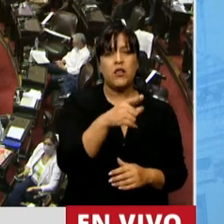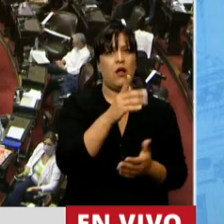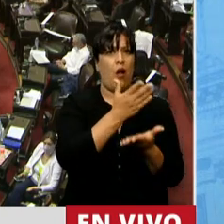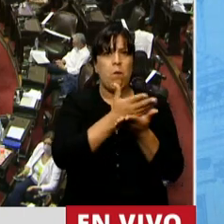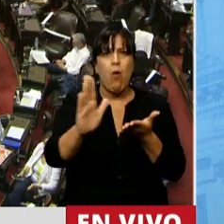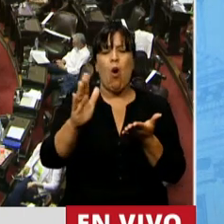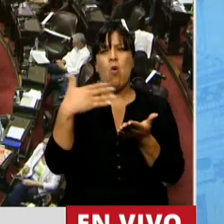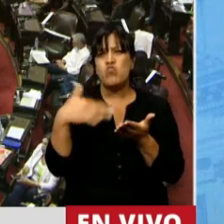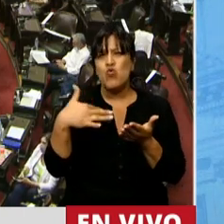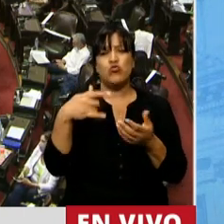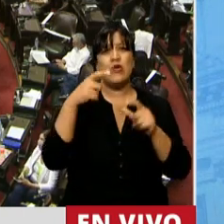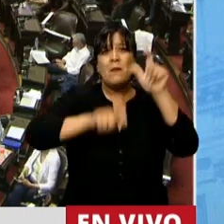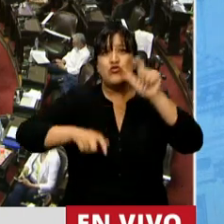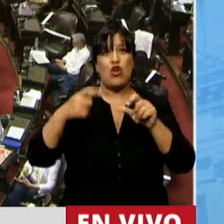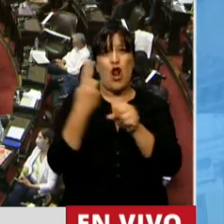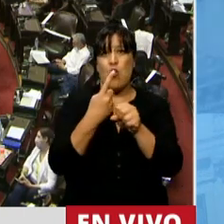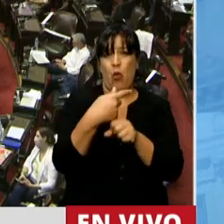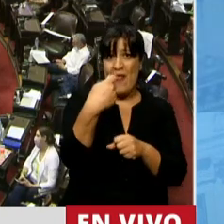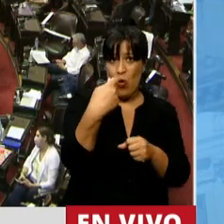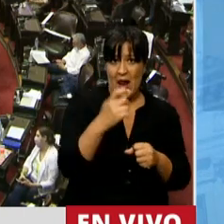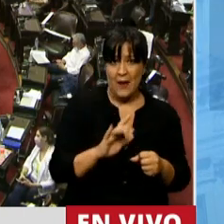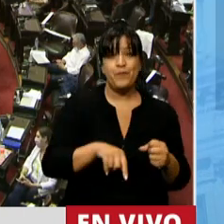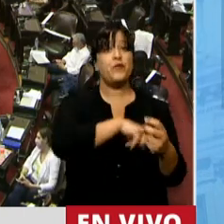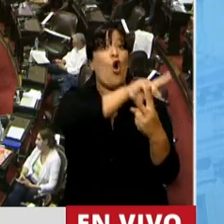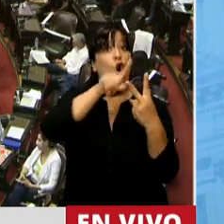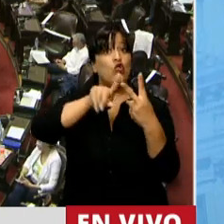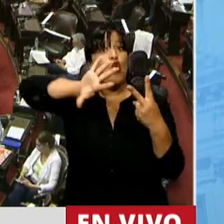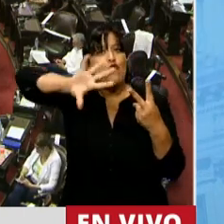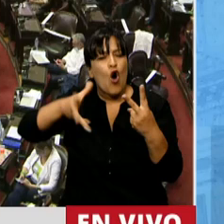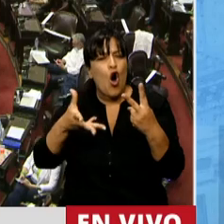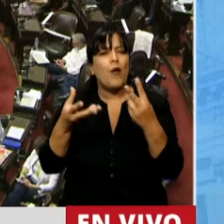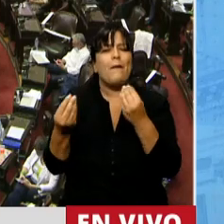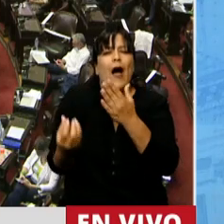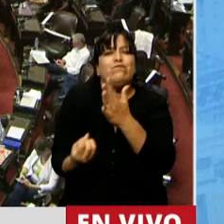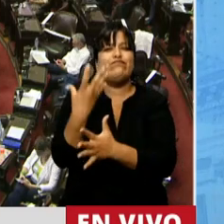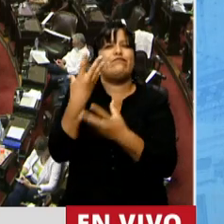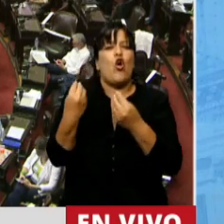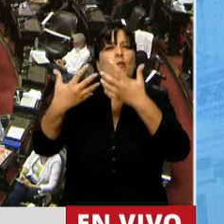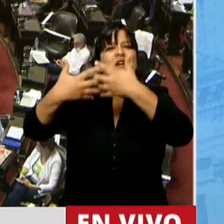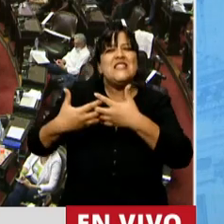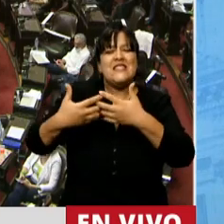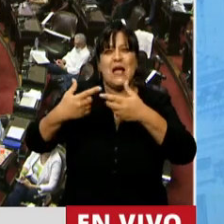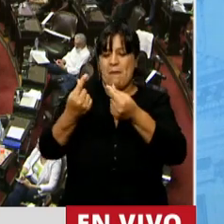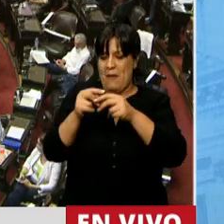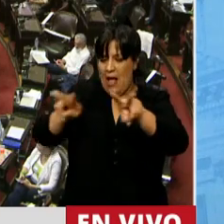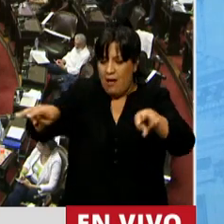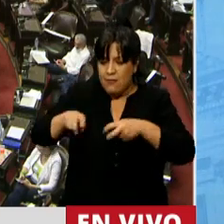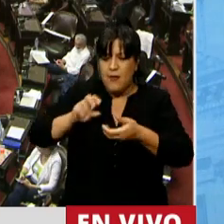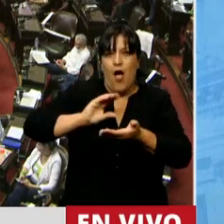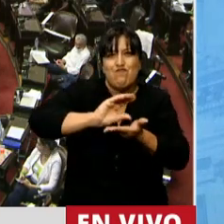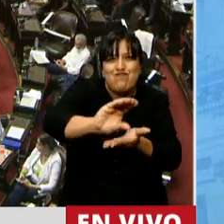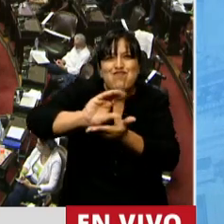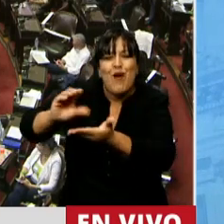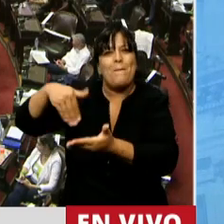millones de compatriotas que no pudieron jubilarse. Y el otro principio busca un sistema de reparto que privilegie a objetivos